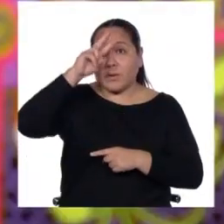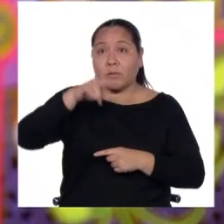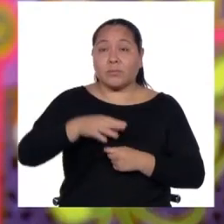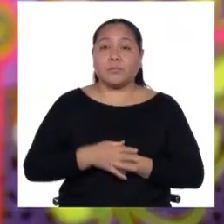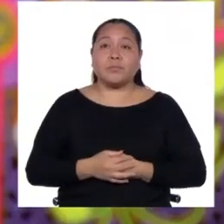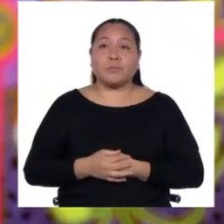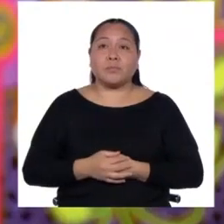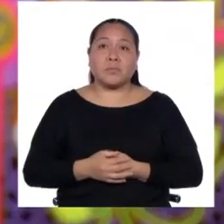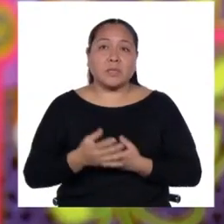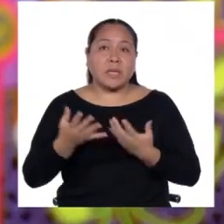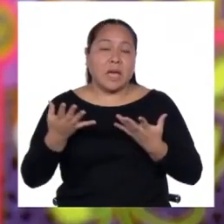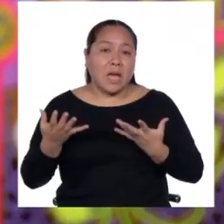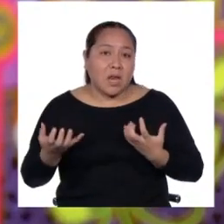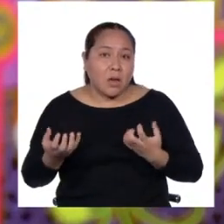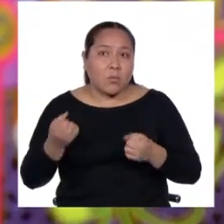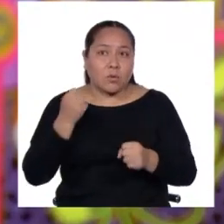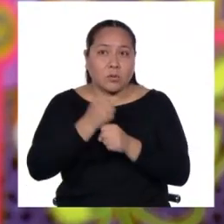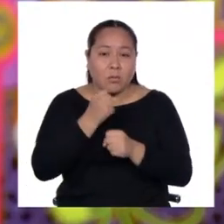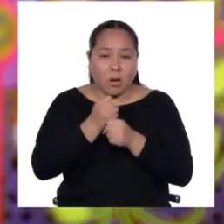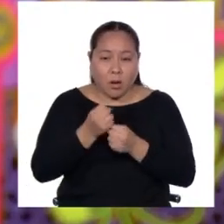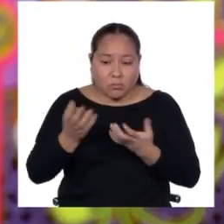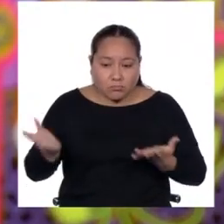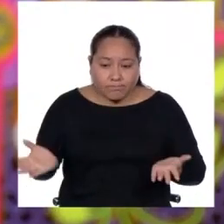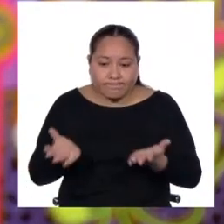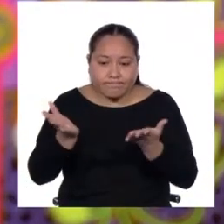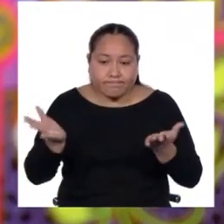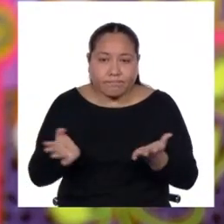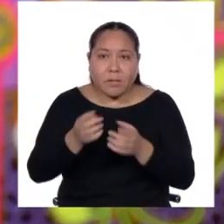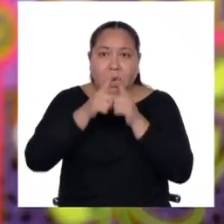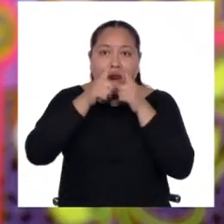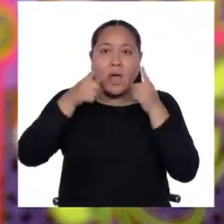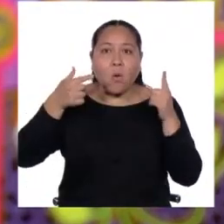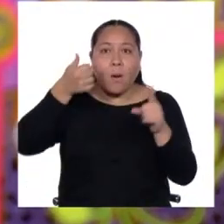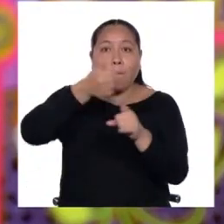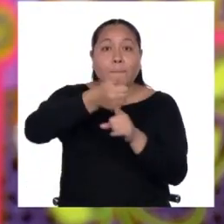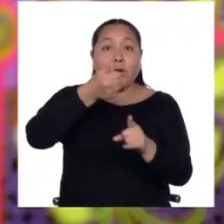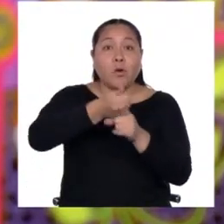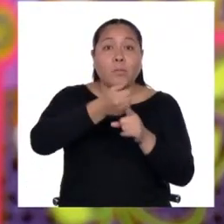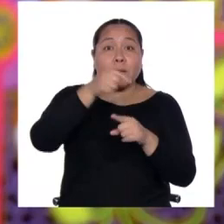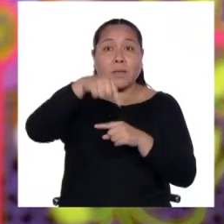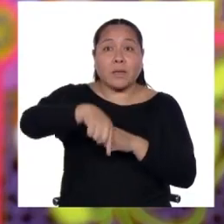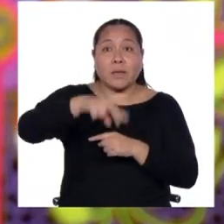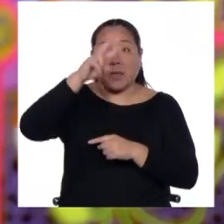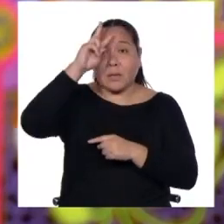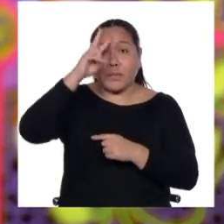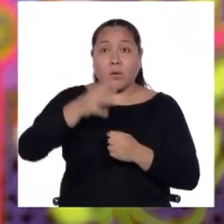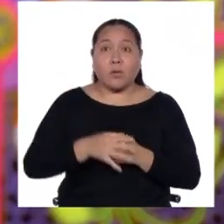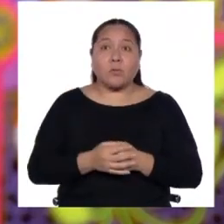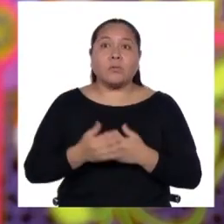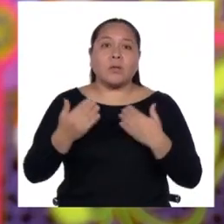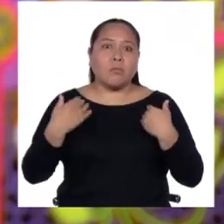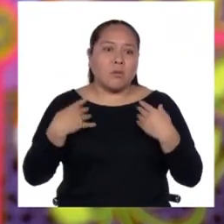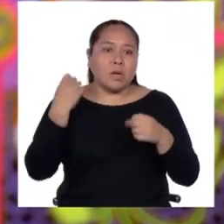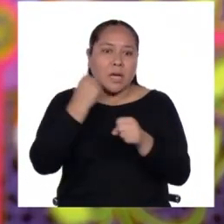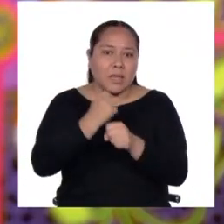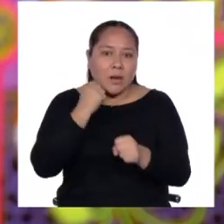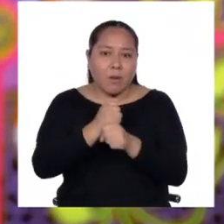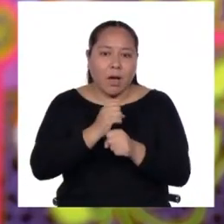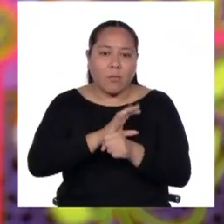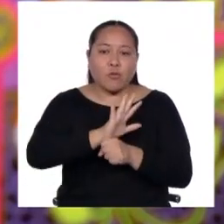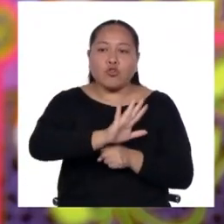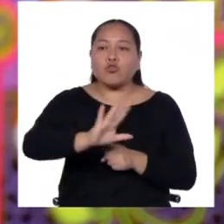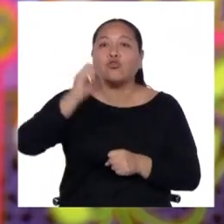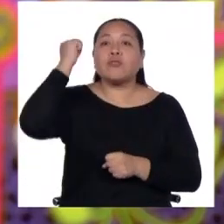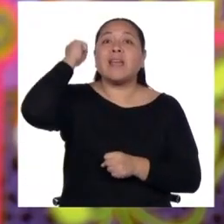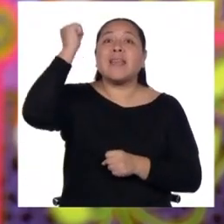queremos trabajar por las lenguas originarias en el país, tenemos que trabajar por los derechos